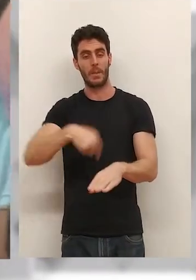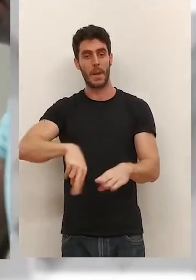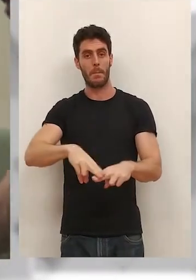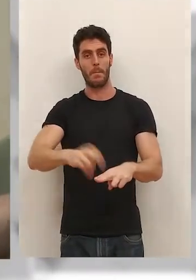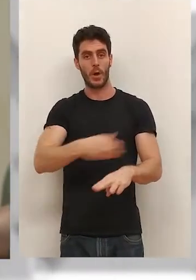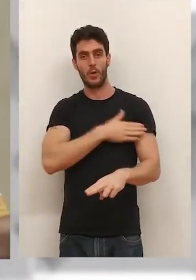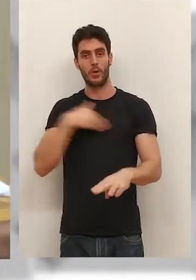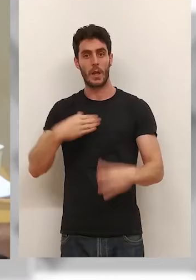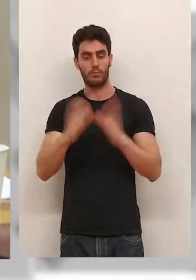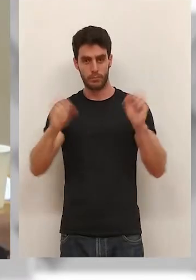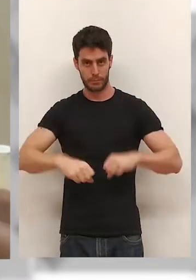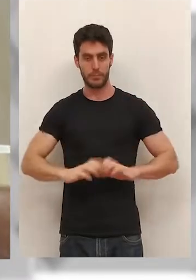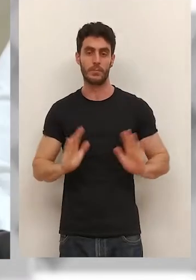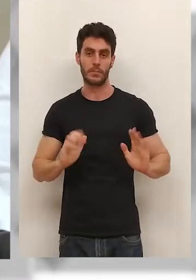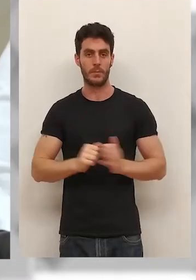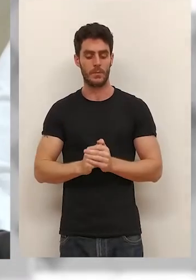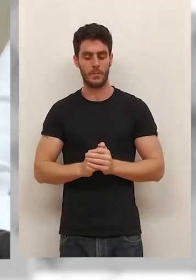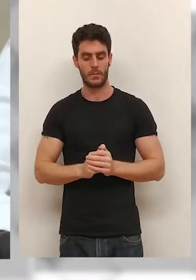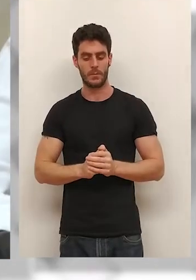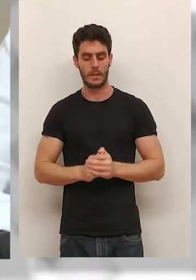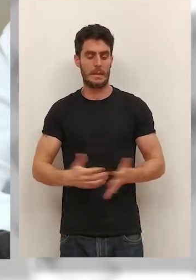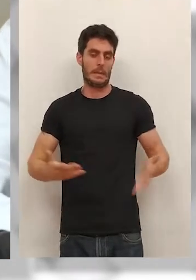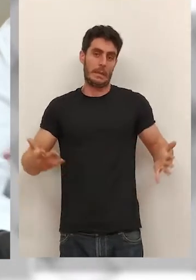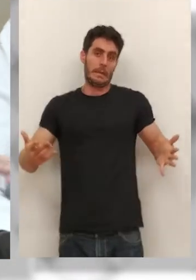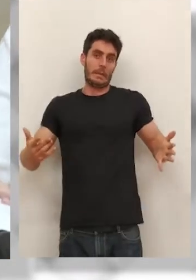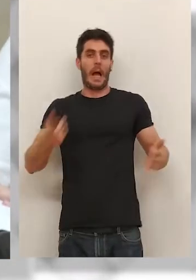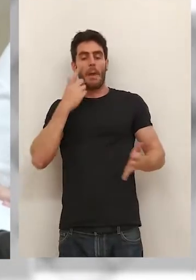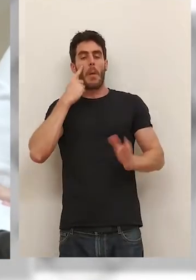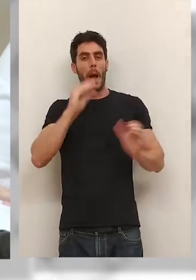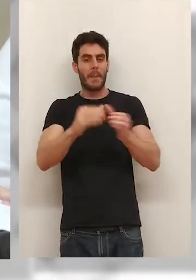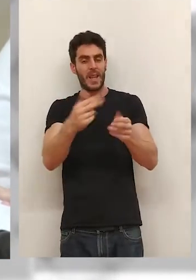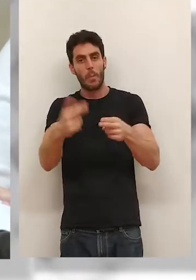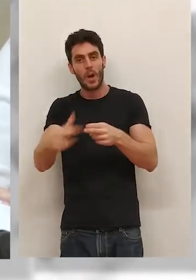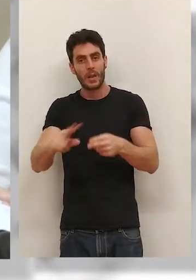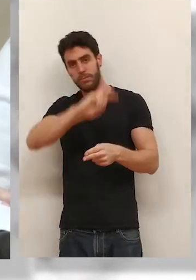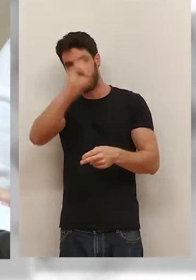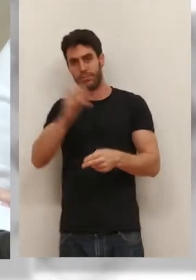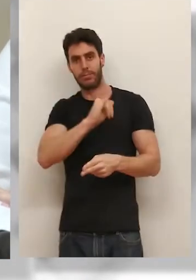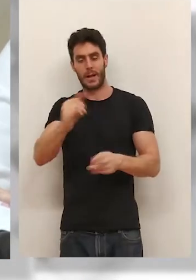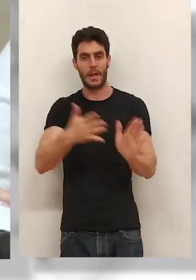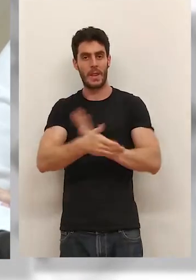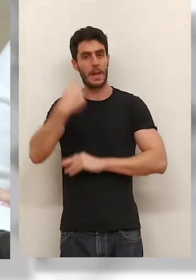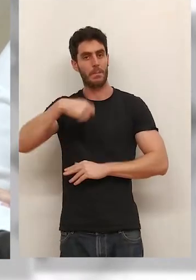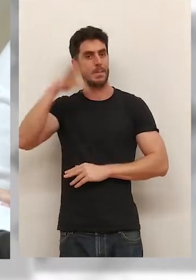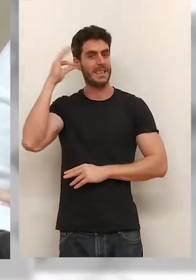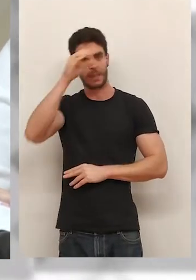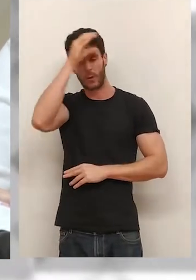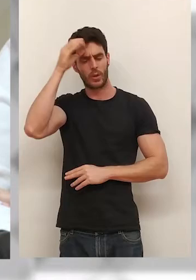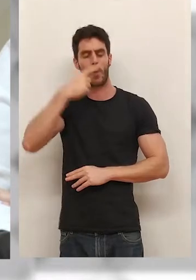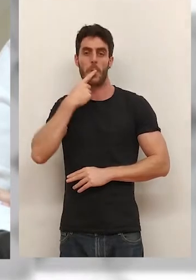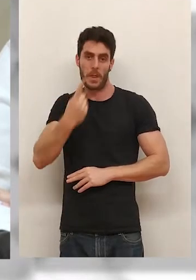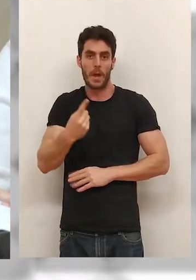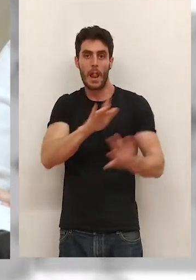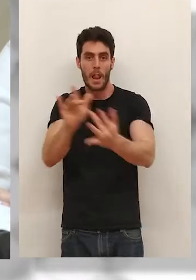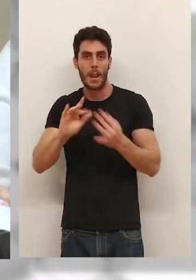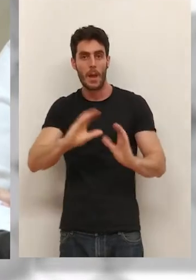del pacto de gobierno. Bueno, hay más arco parlamentario, ¿no? Dijo la presidenta también que iba a hablar con más gente. Bueno, pues eso ya es voluntad del